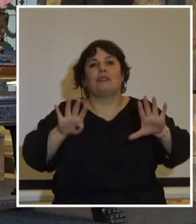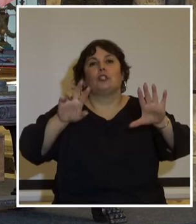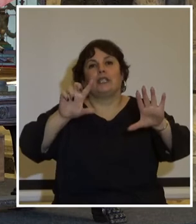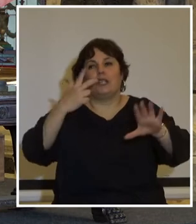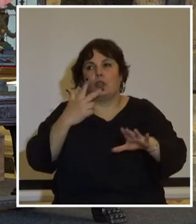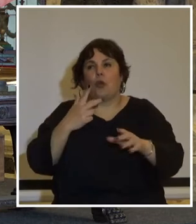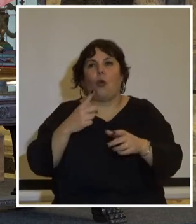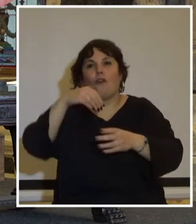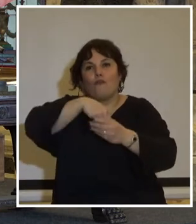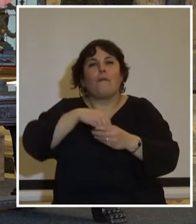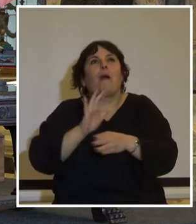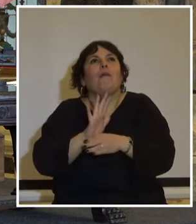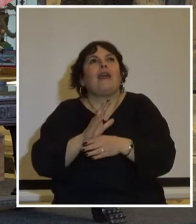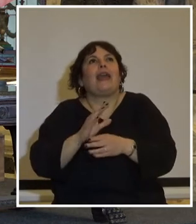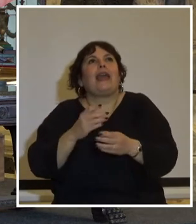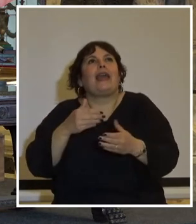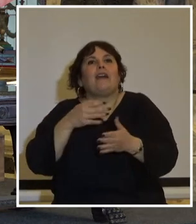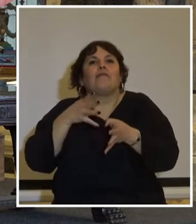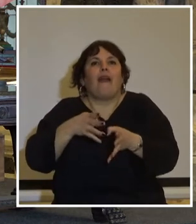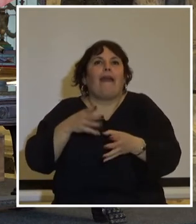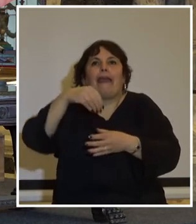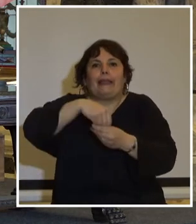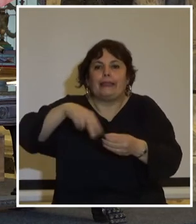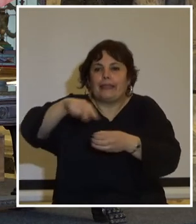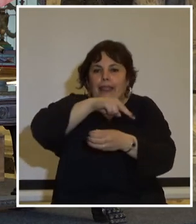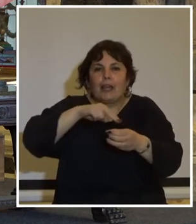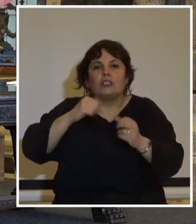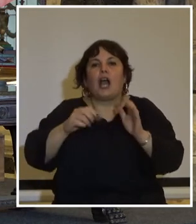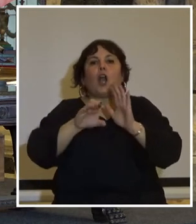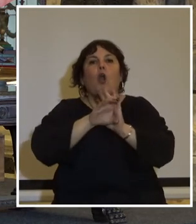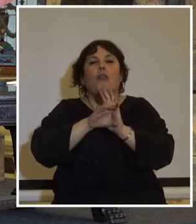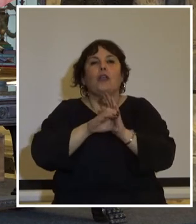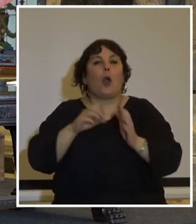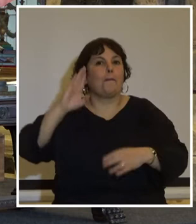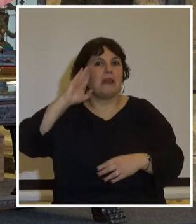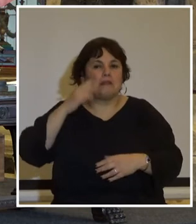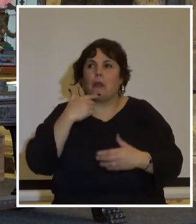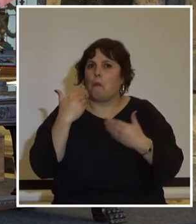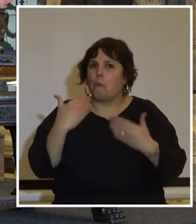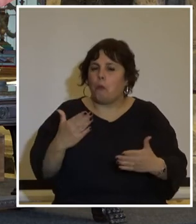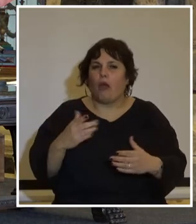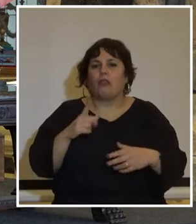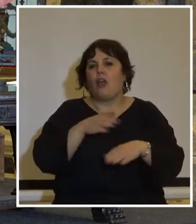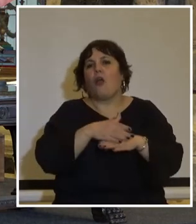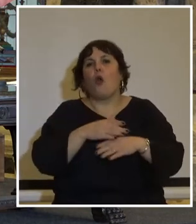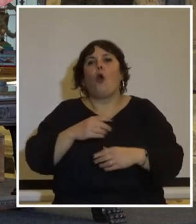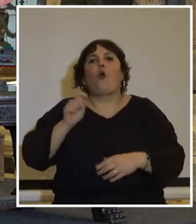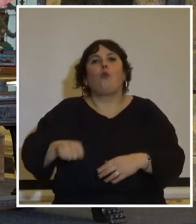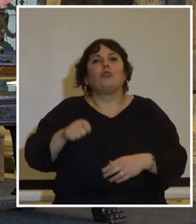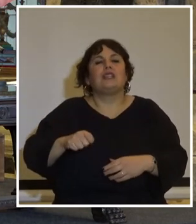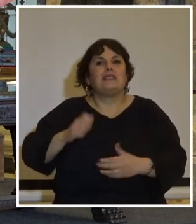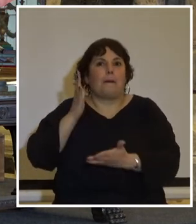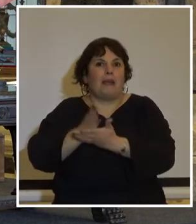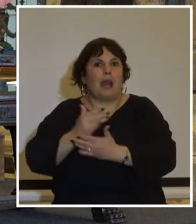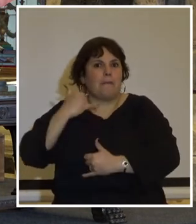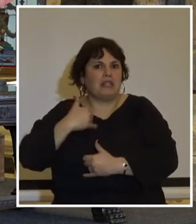estado de guerra interno esta definición se trajo del código penal militar y habilitaba a que fuera la justicia penal militar la que interveniera y